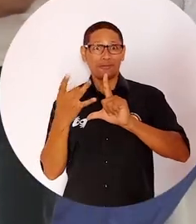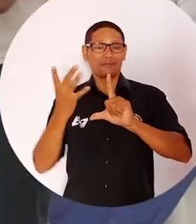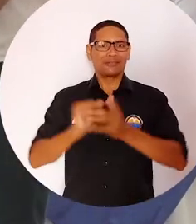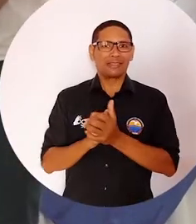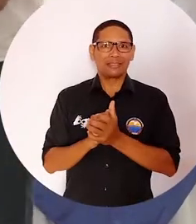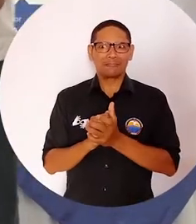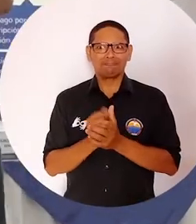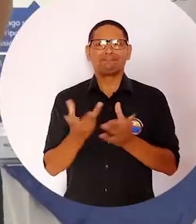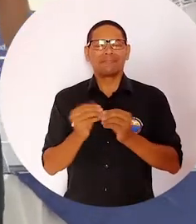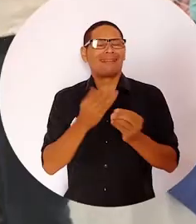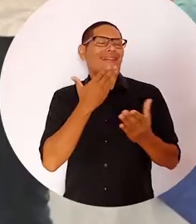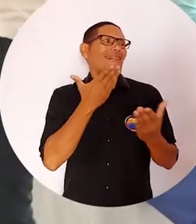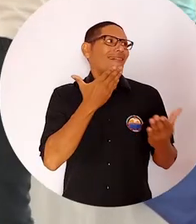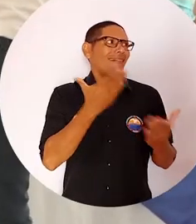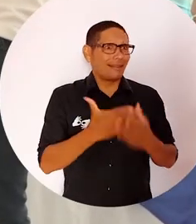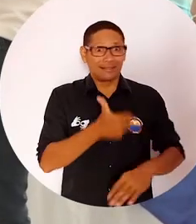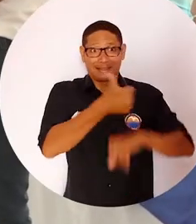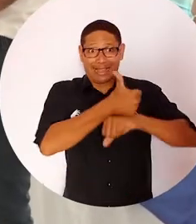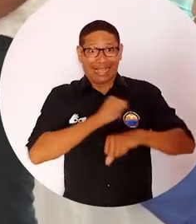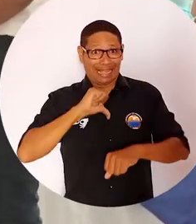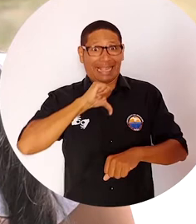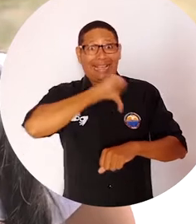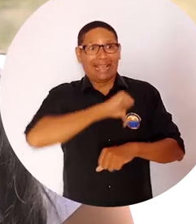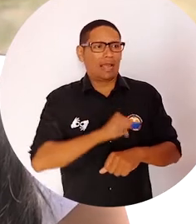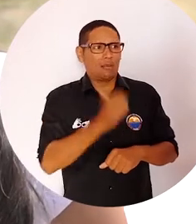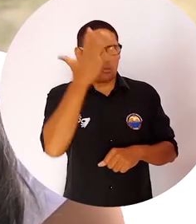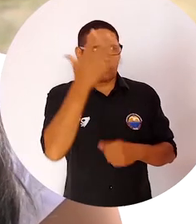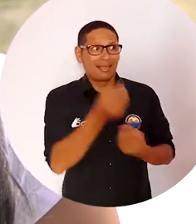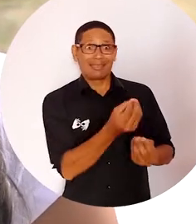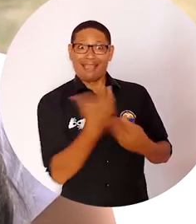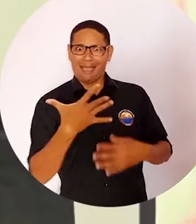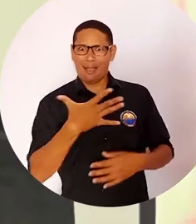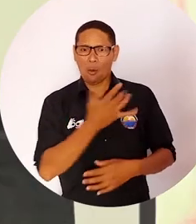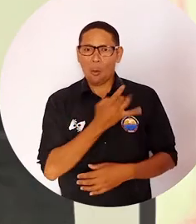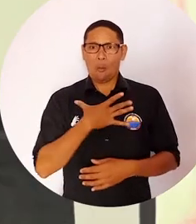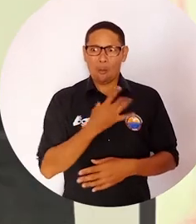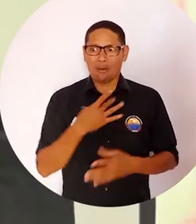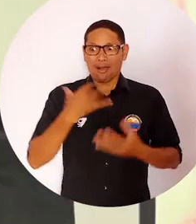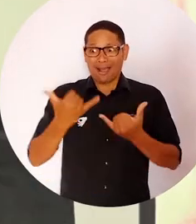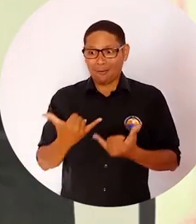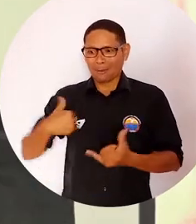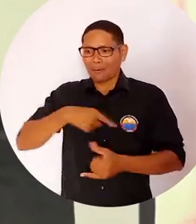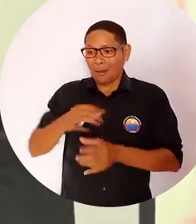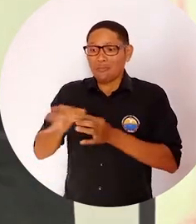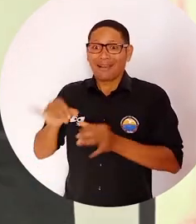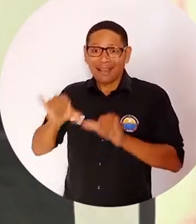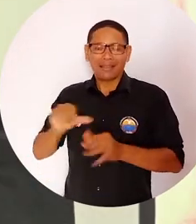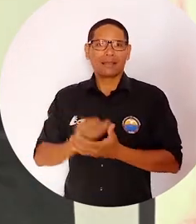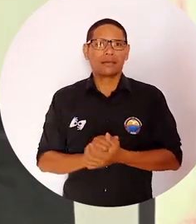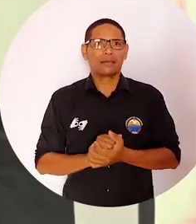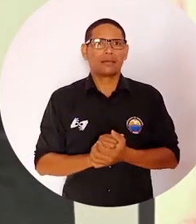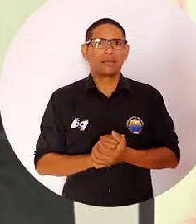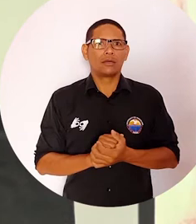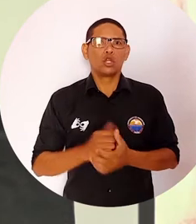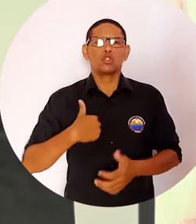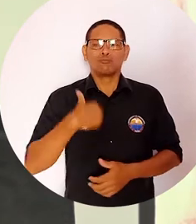el rector Pablo Vera Salazar por esta oportunidad que nos ha dado en nuestro municipio. Pero soy consciente de que solo